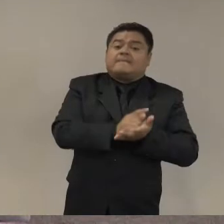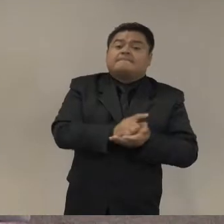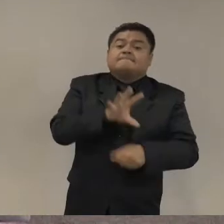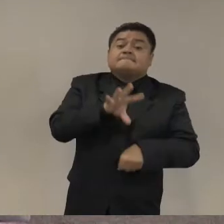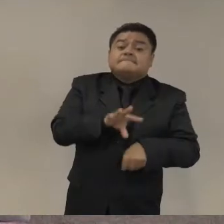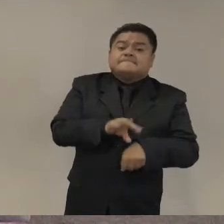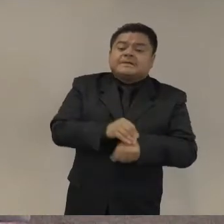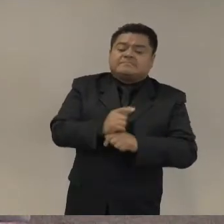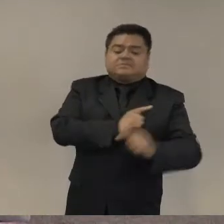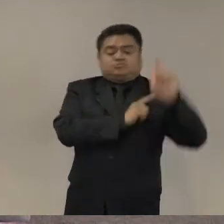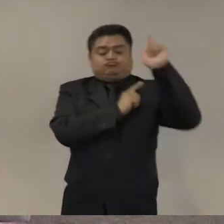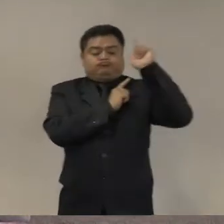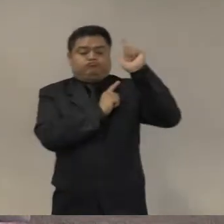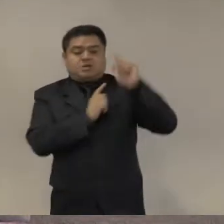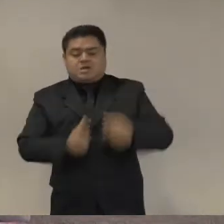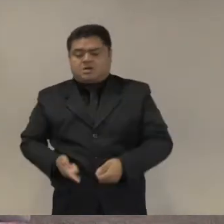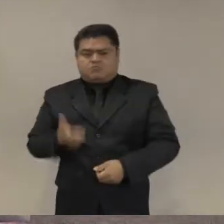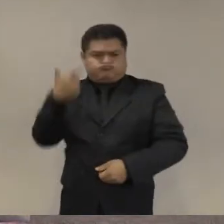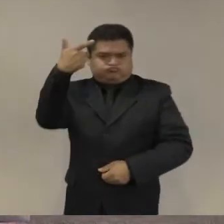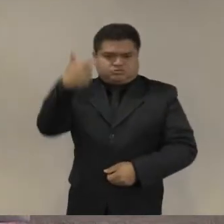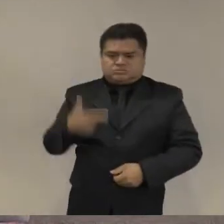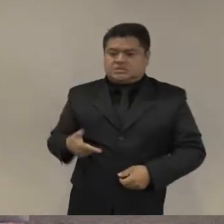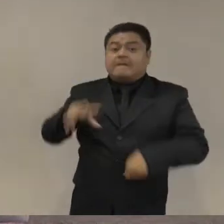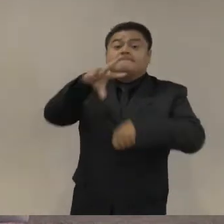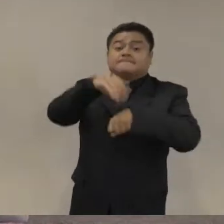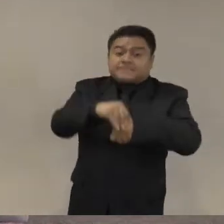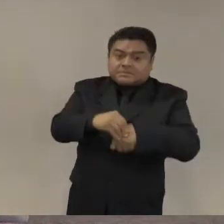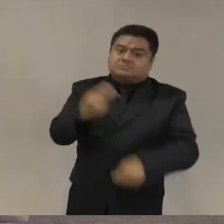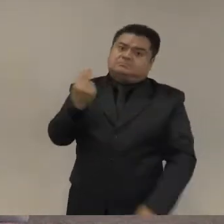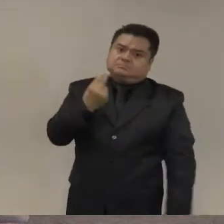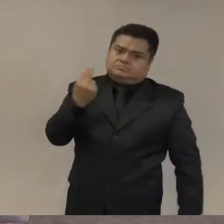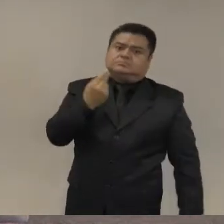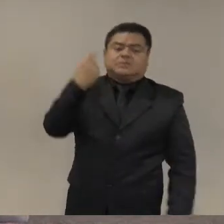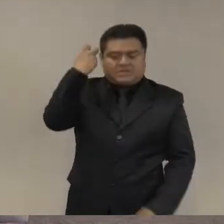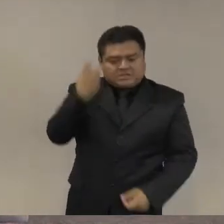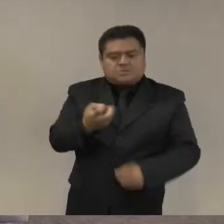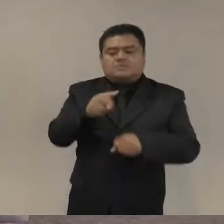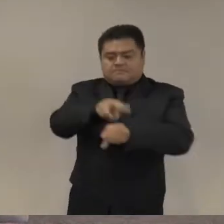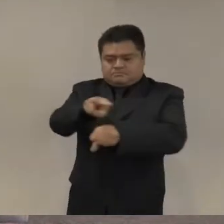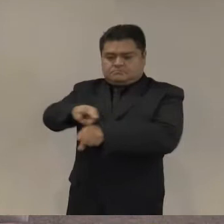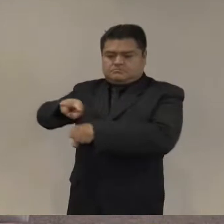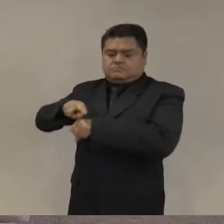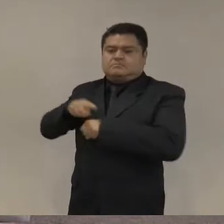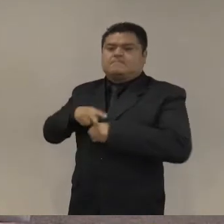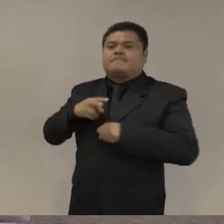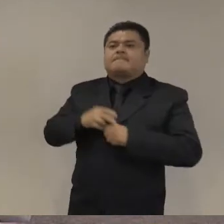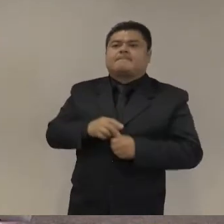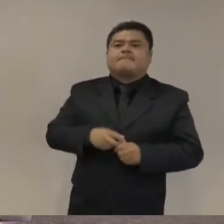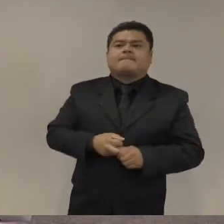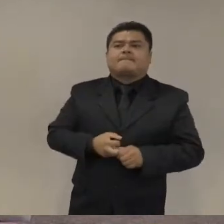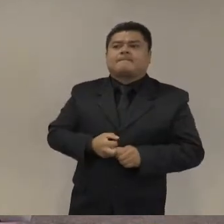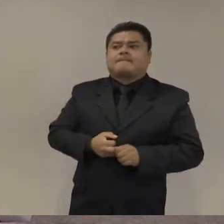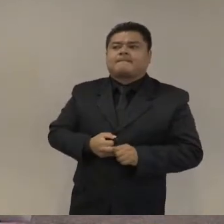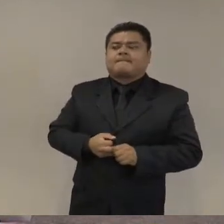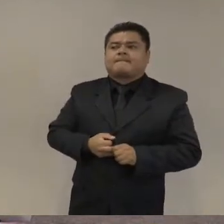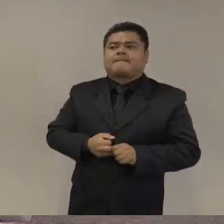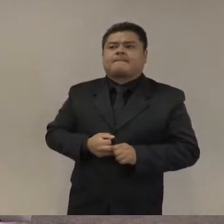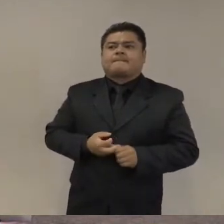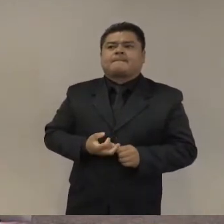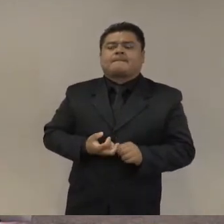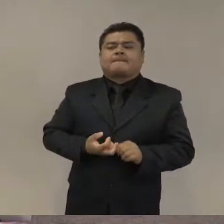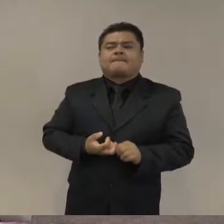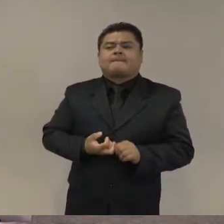contribuye mucho a la violencia como tal los incidentes de violencia pero también es usado como pretexto para los policías que quieren